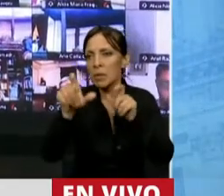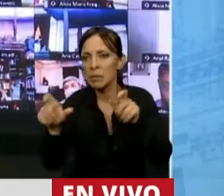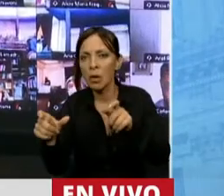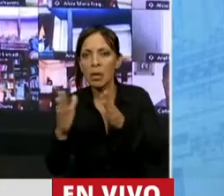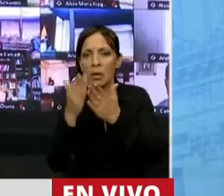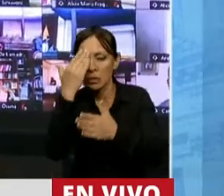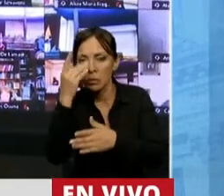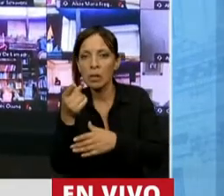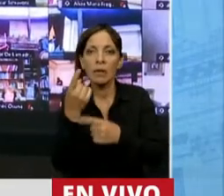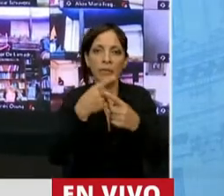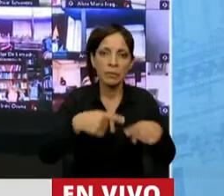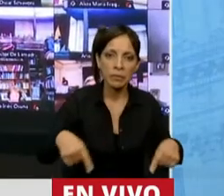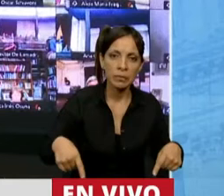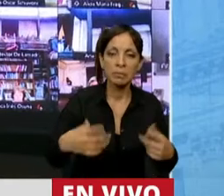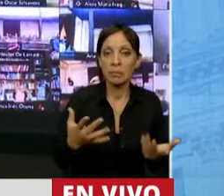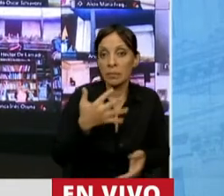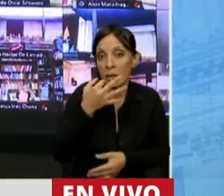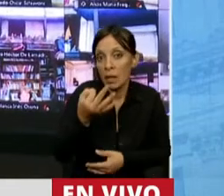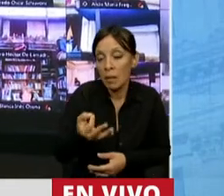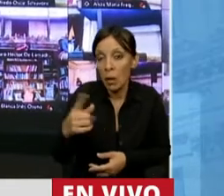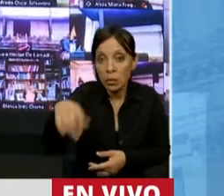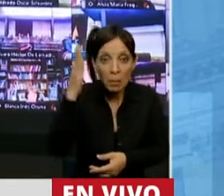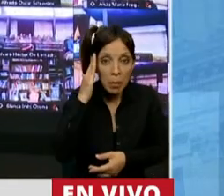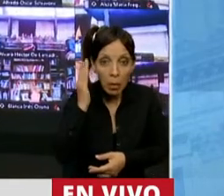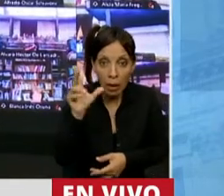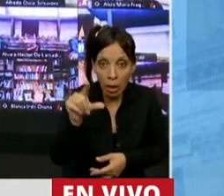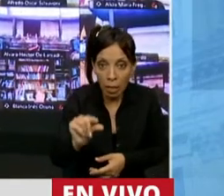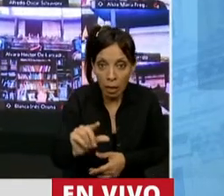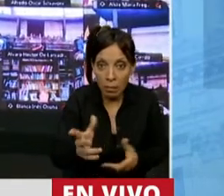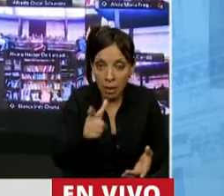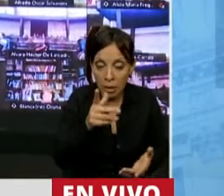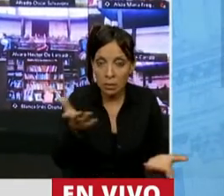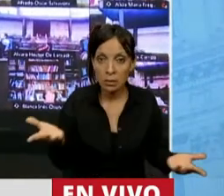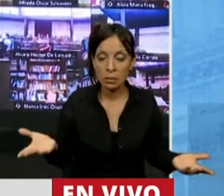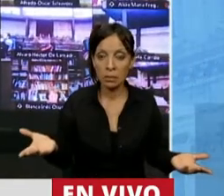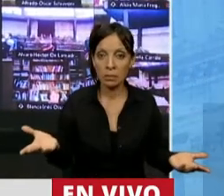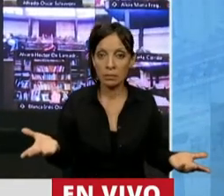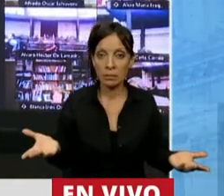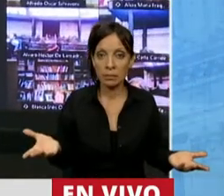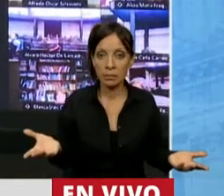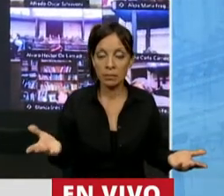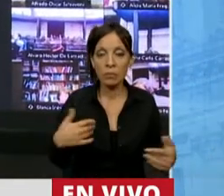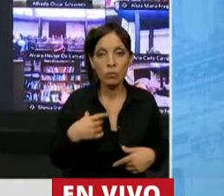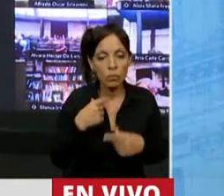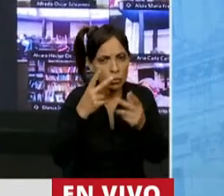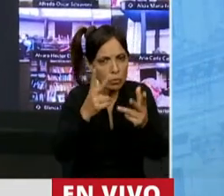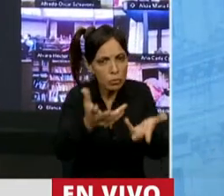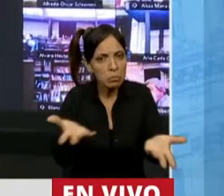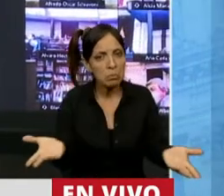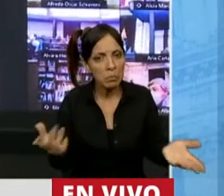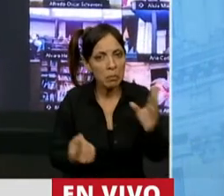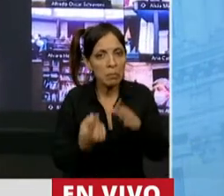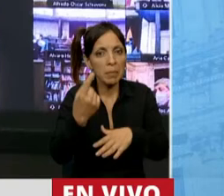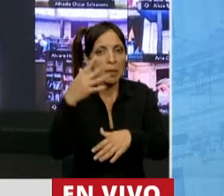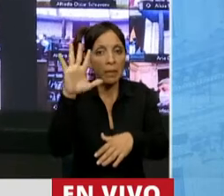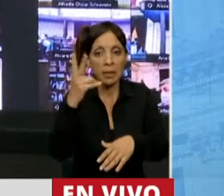constitucionalistas. La verdad es que tienen poca memoria. Yo creo que, les quiero destacar que por primera vez